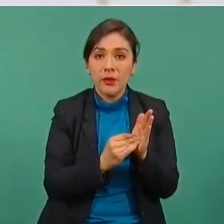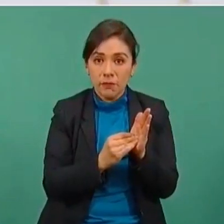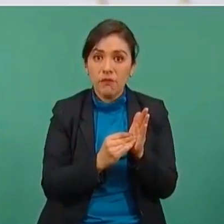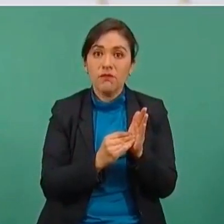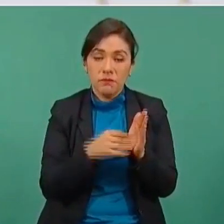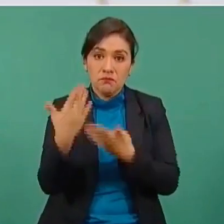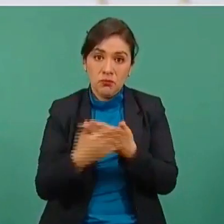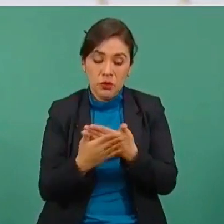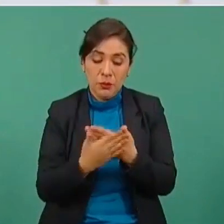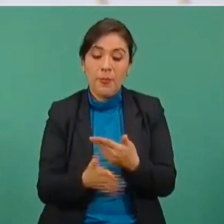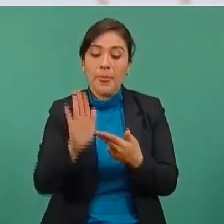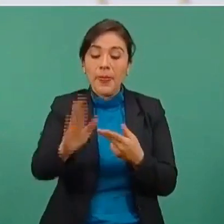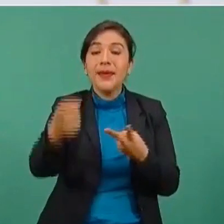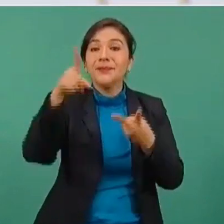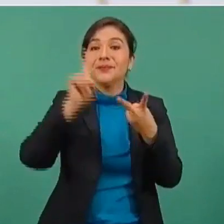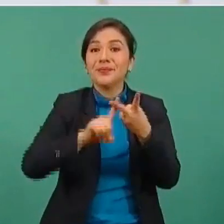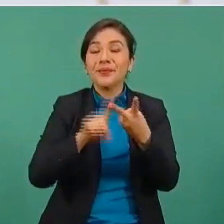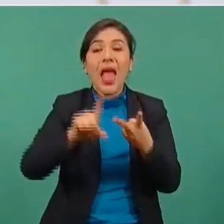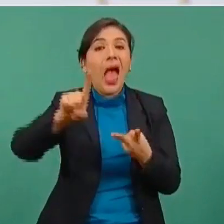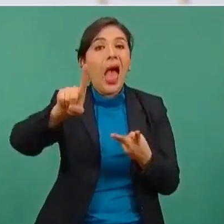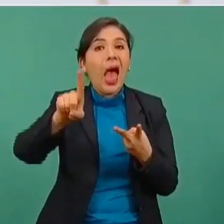Lo segundo es el agua,